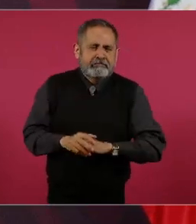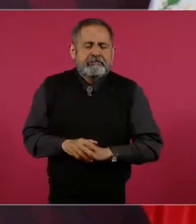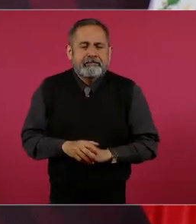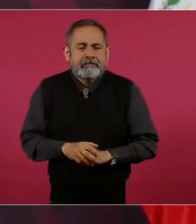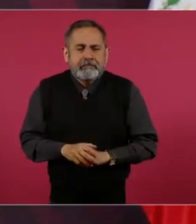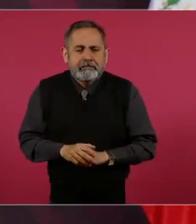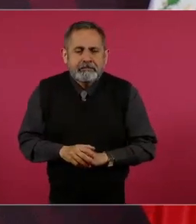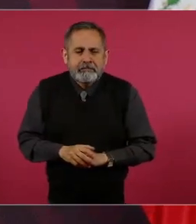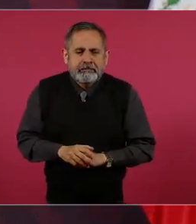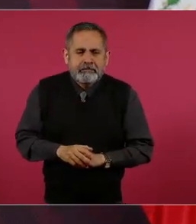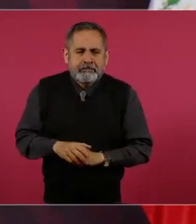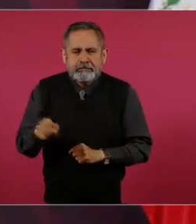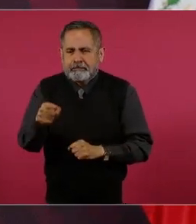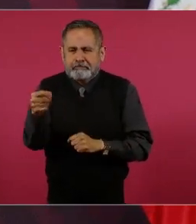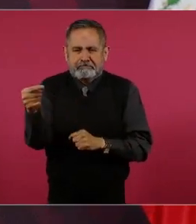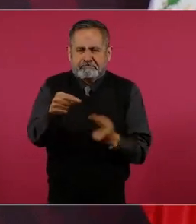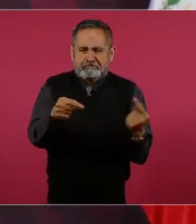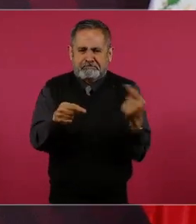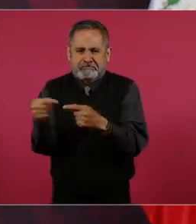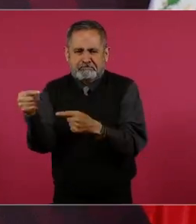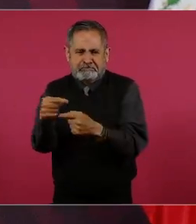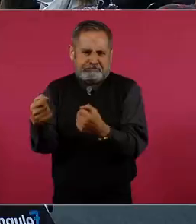llegues. Sí,